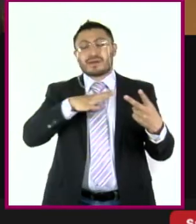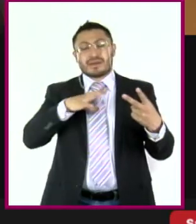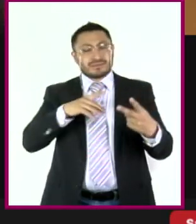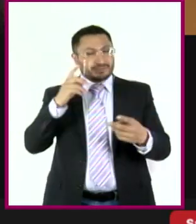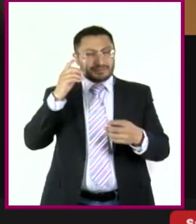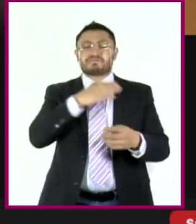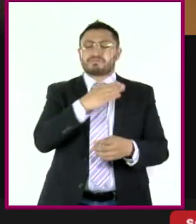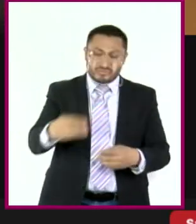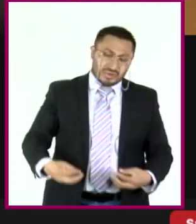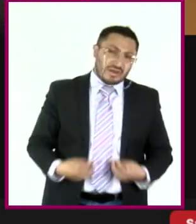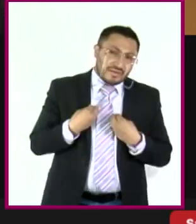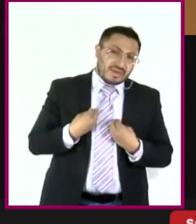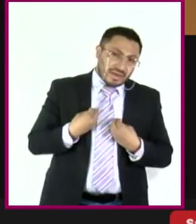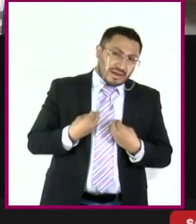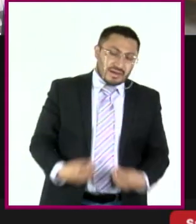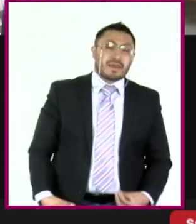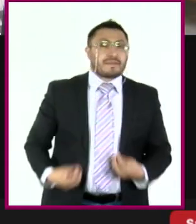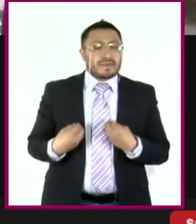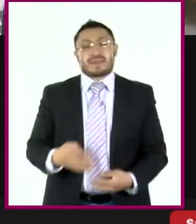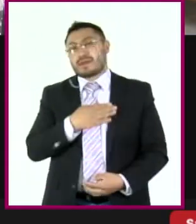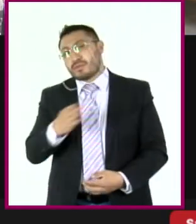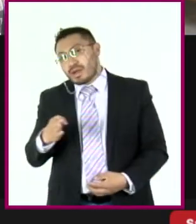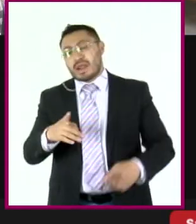buena vida y tener una vida buena.